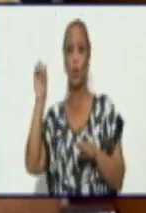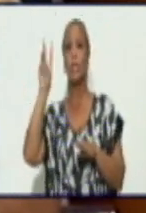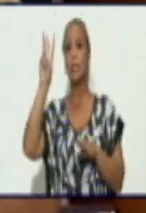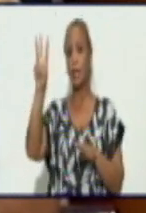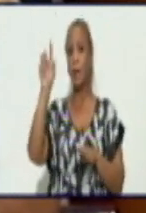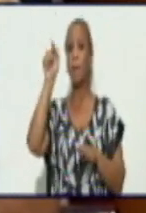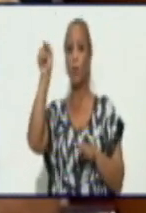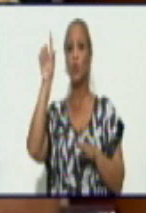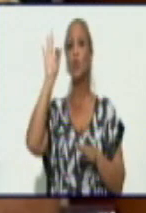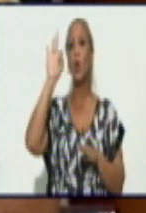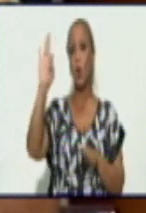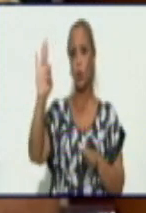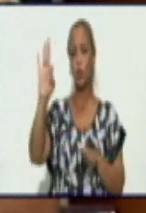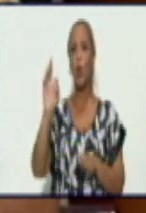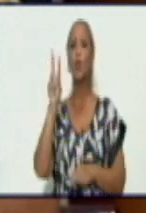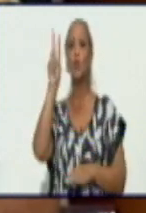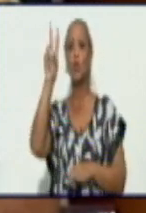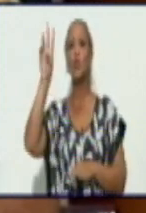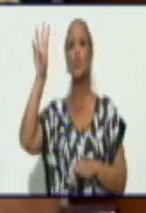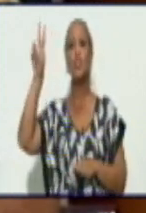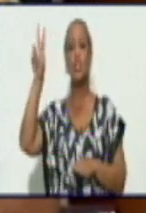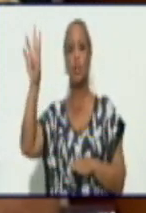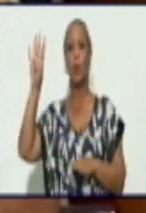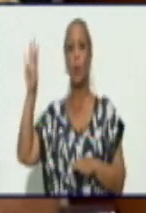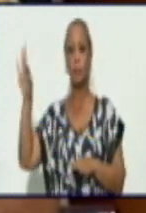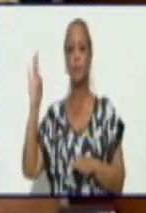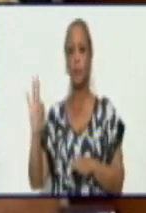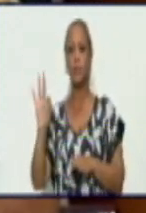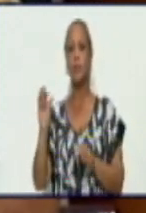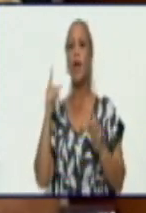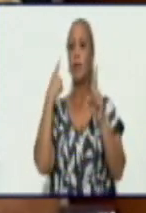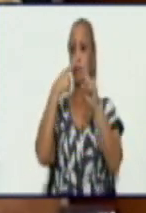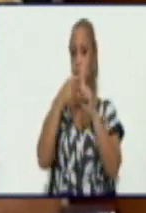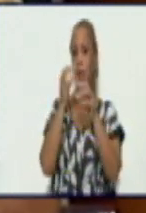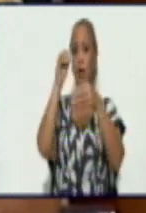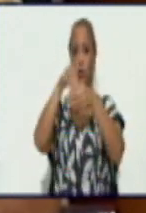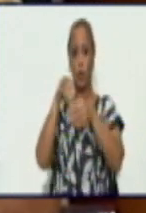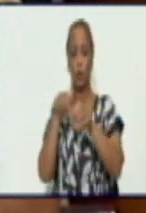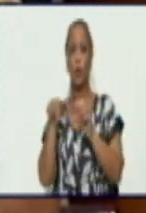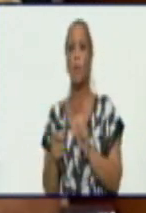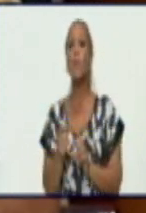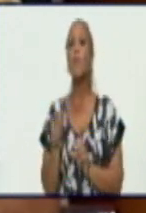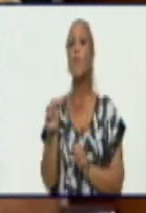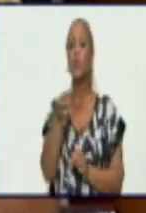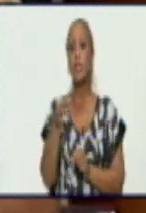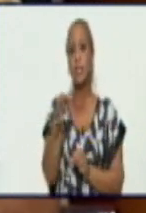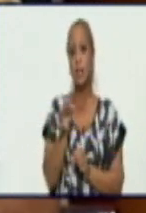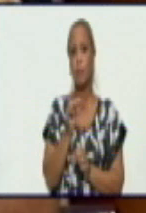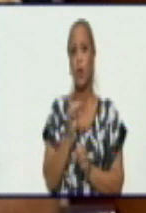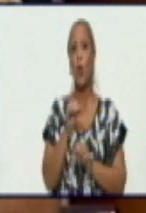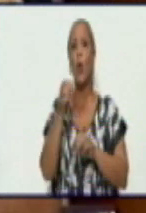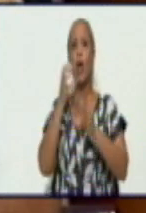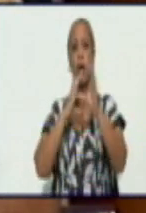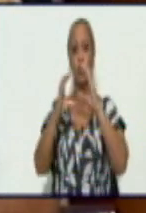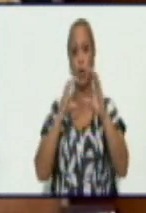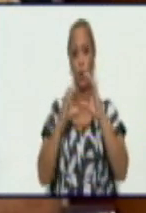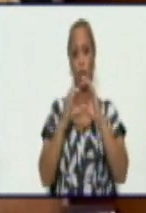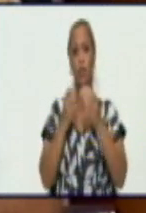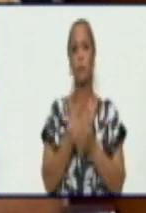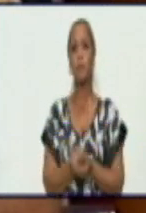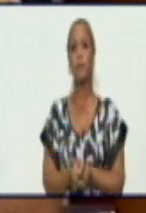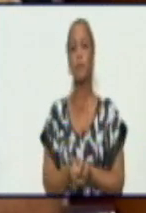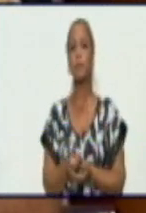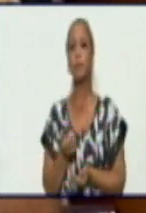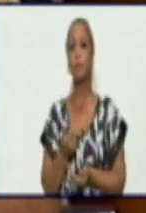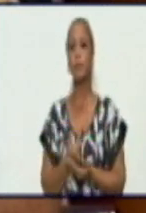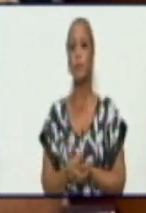248 casos autóctonos acumulados en los últimos 15 días. El municipio Cautocristo con 82.5 y 17 casos